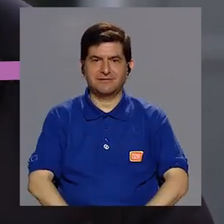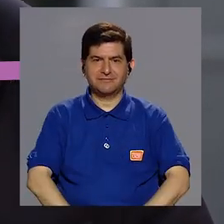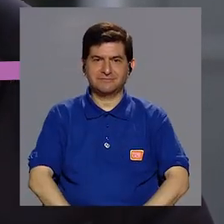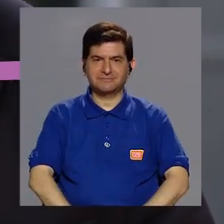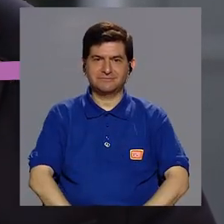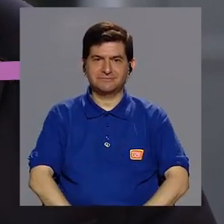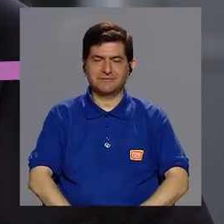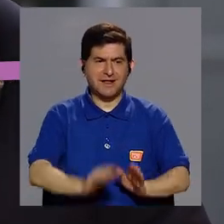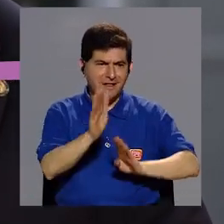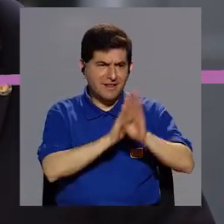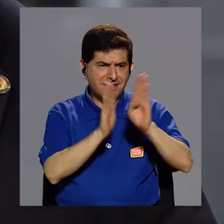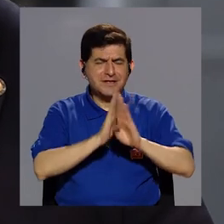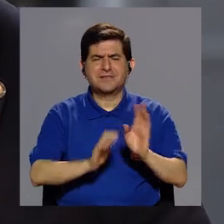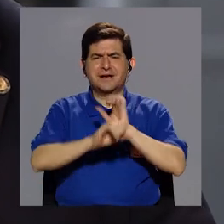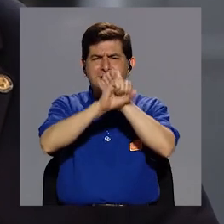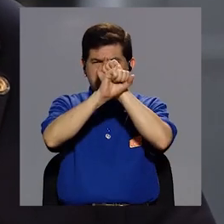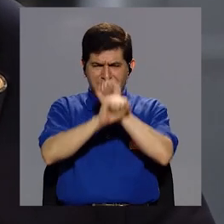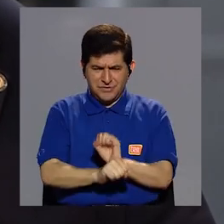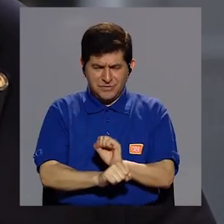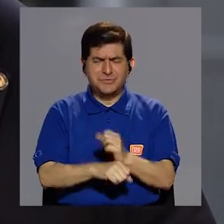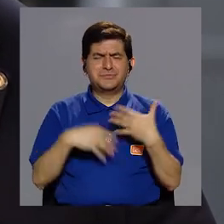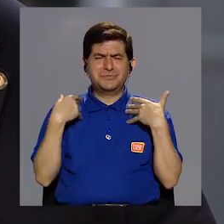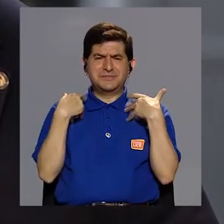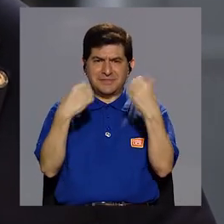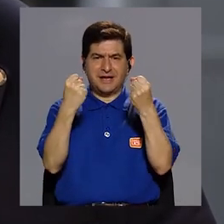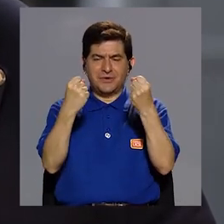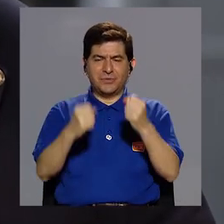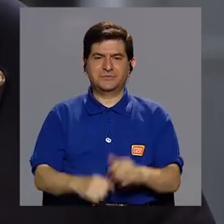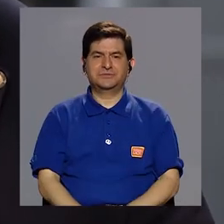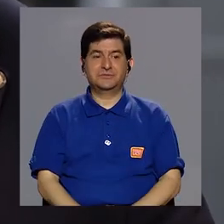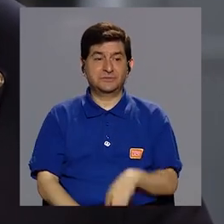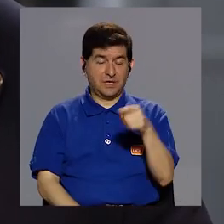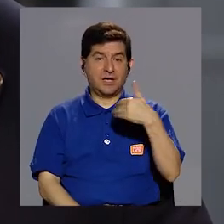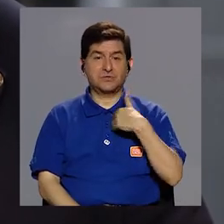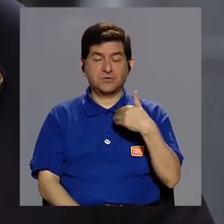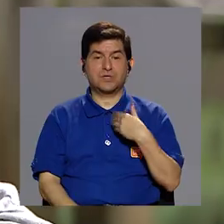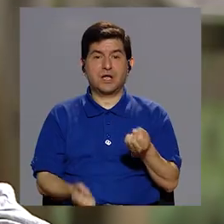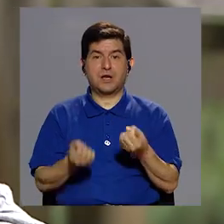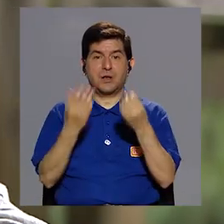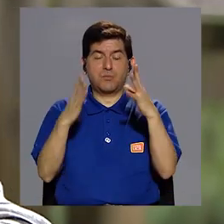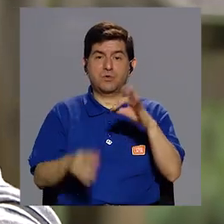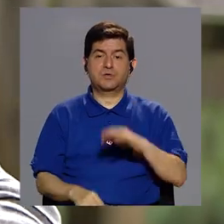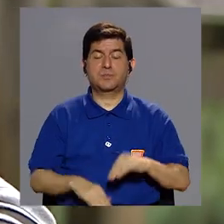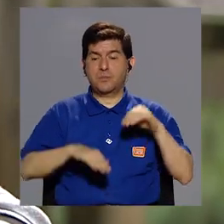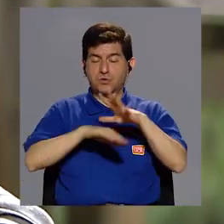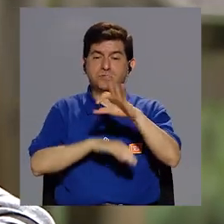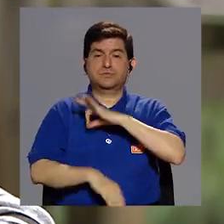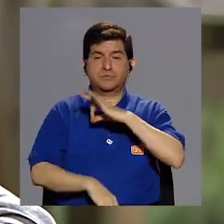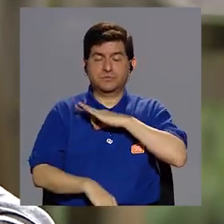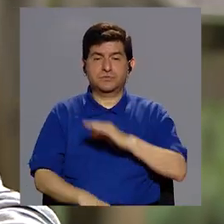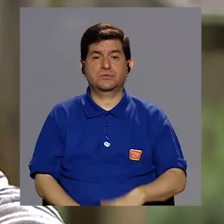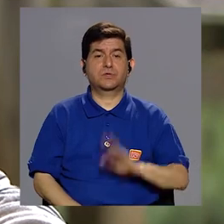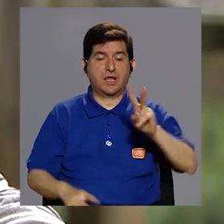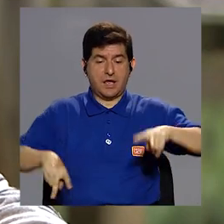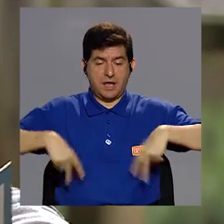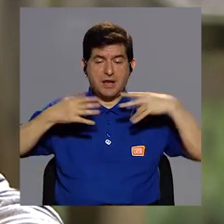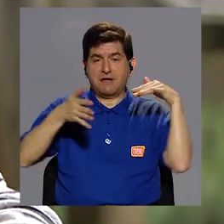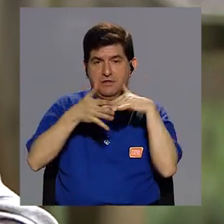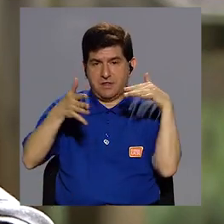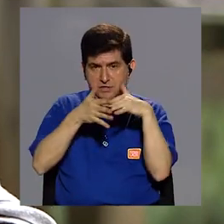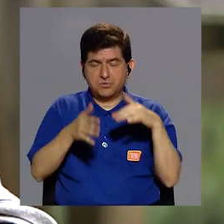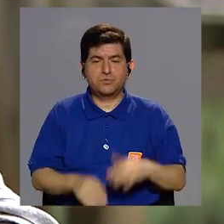actividad física, para desarrollar hábitos que sean más saludables. Porque eso tiene múltiples efectos favorecedores en su vida